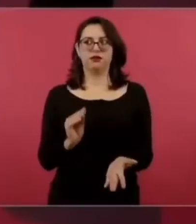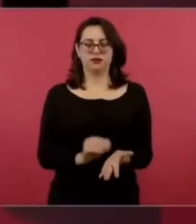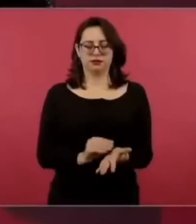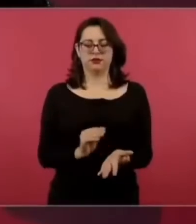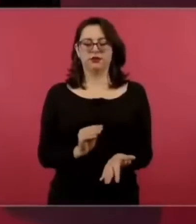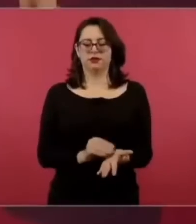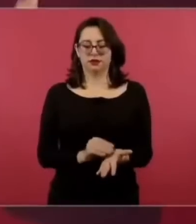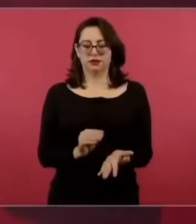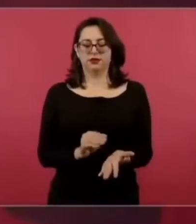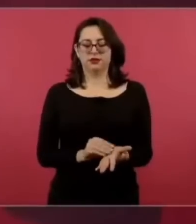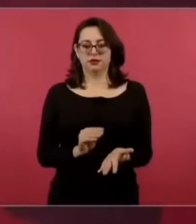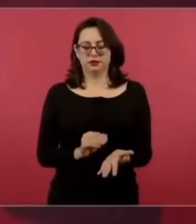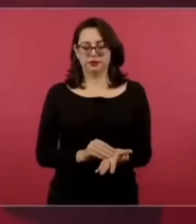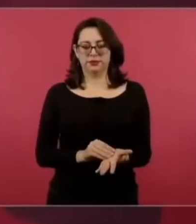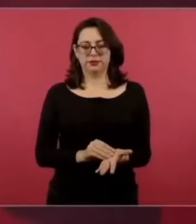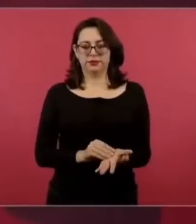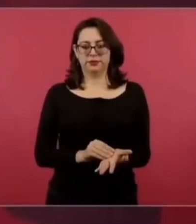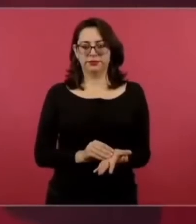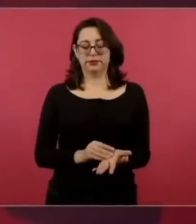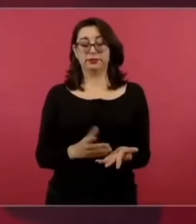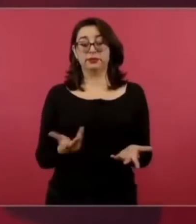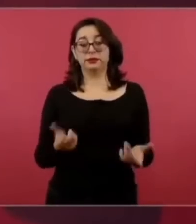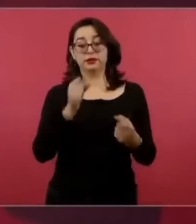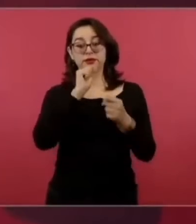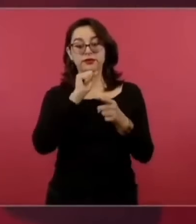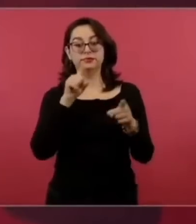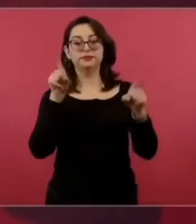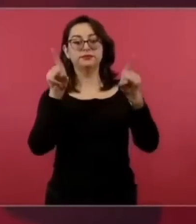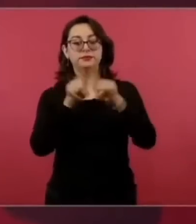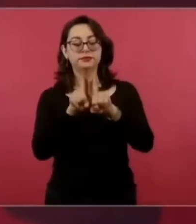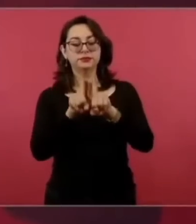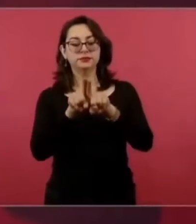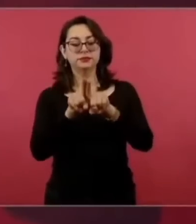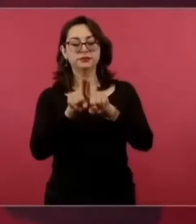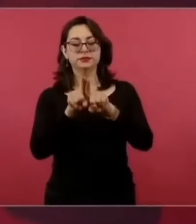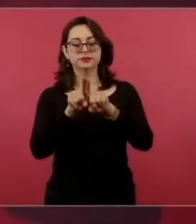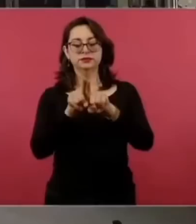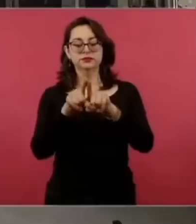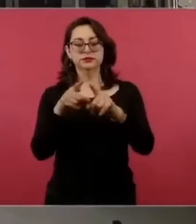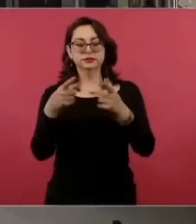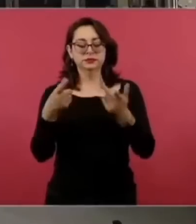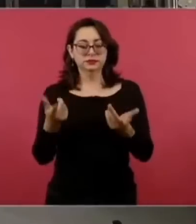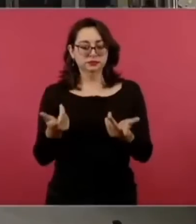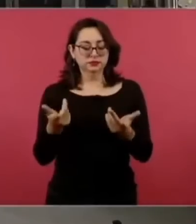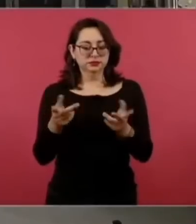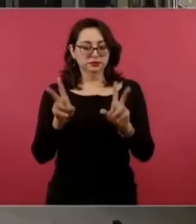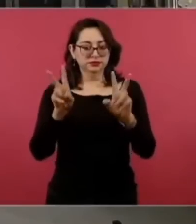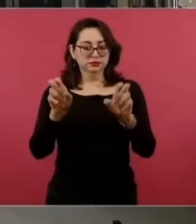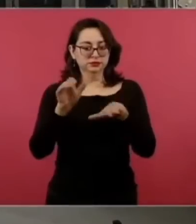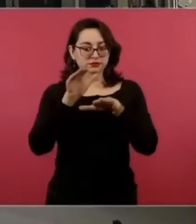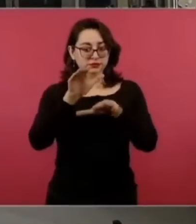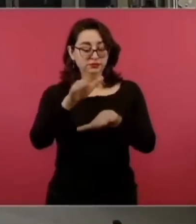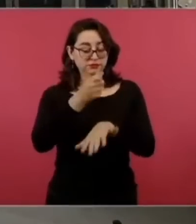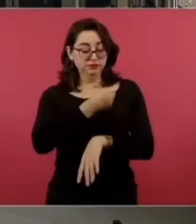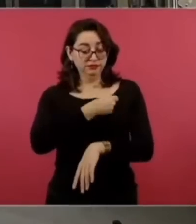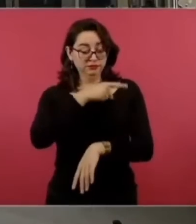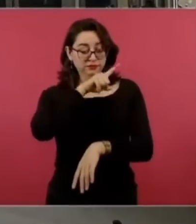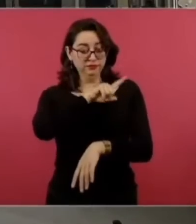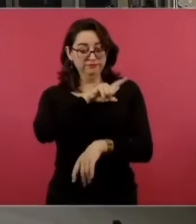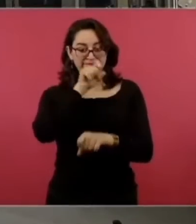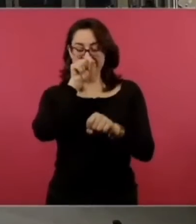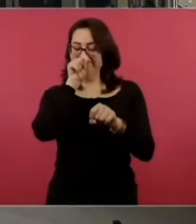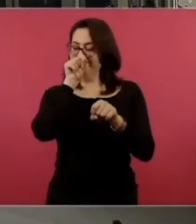a nivel central en lo que es el sector salud lo mismo